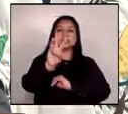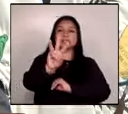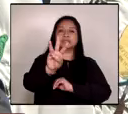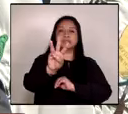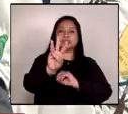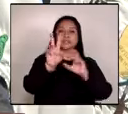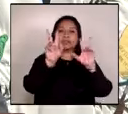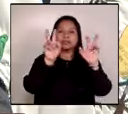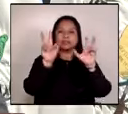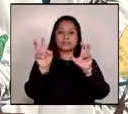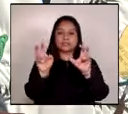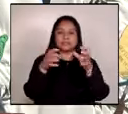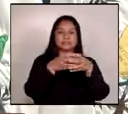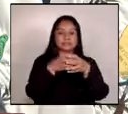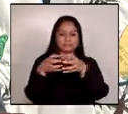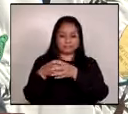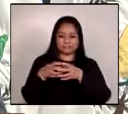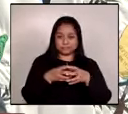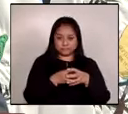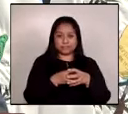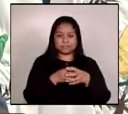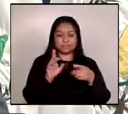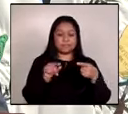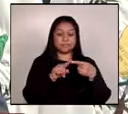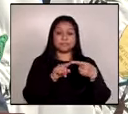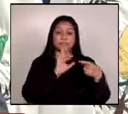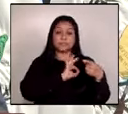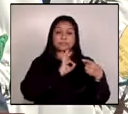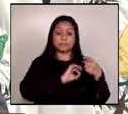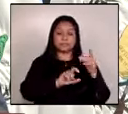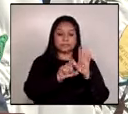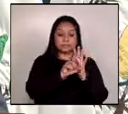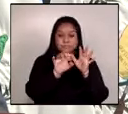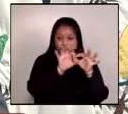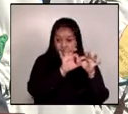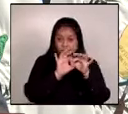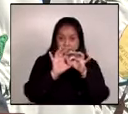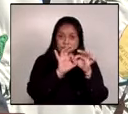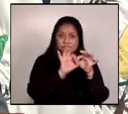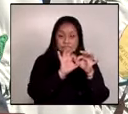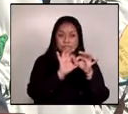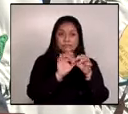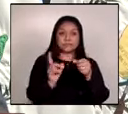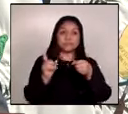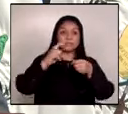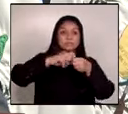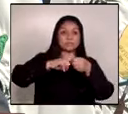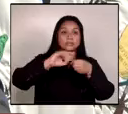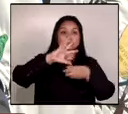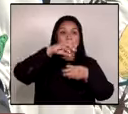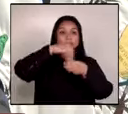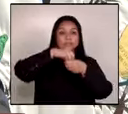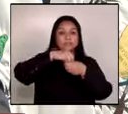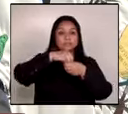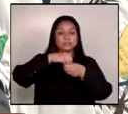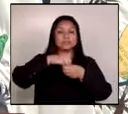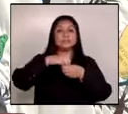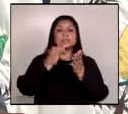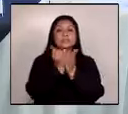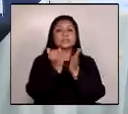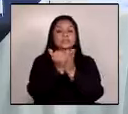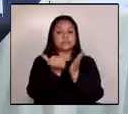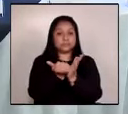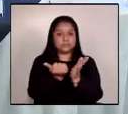sectores de la ciudadanía. A la sociedad civil organizada, incluyendo las instituciones académicas.